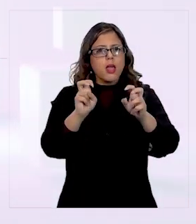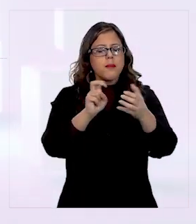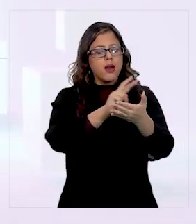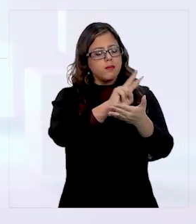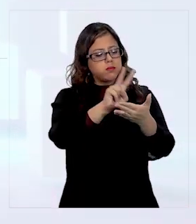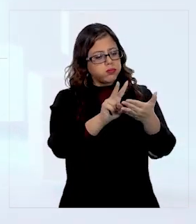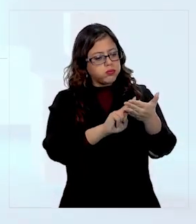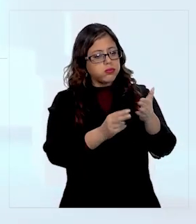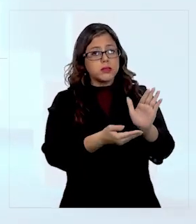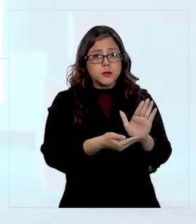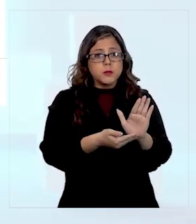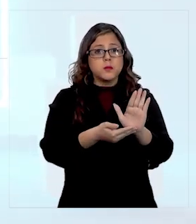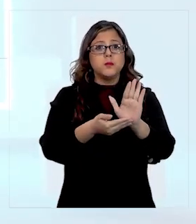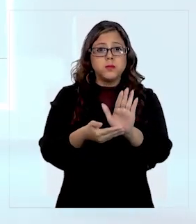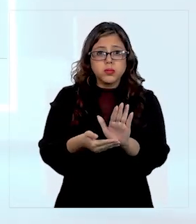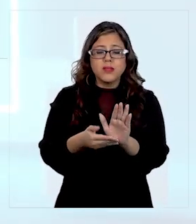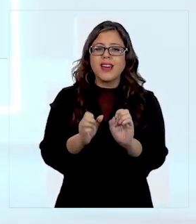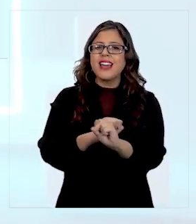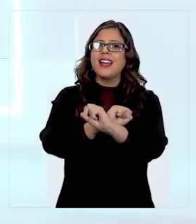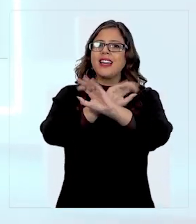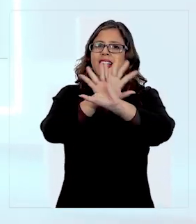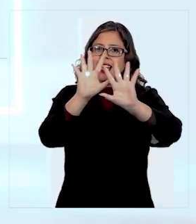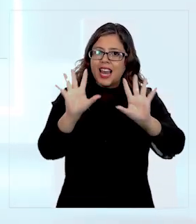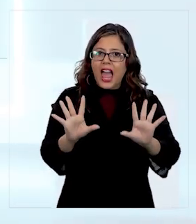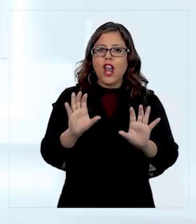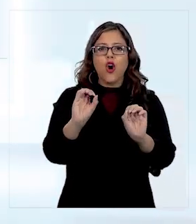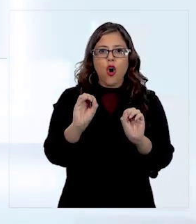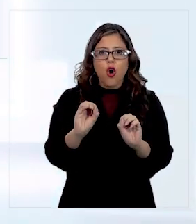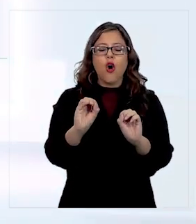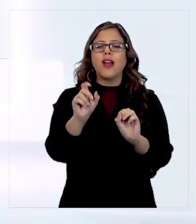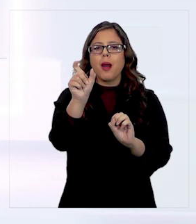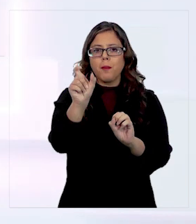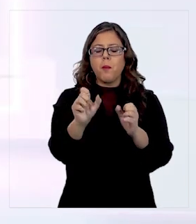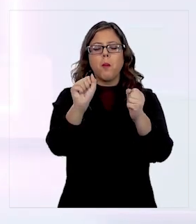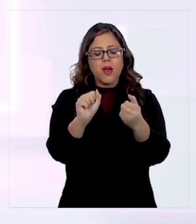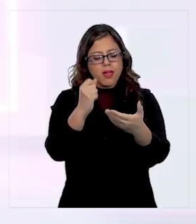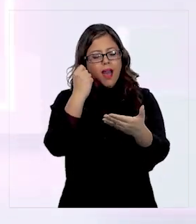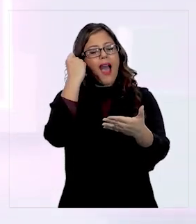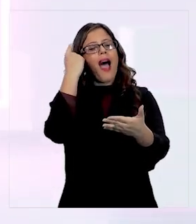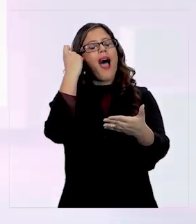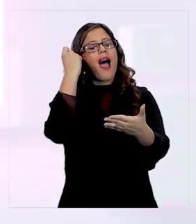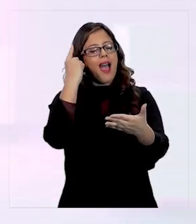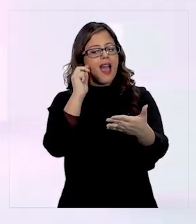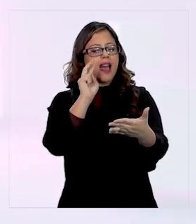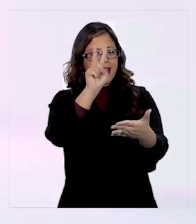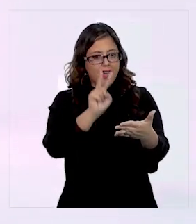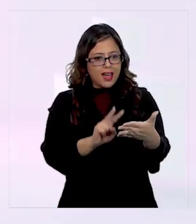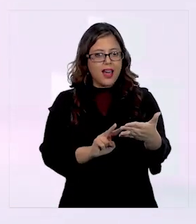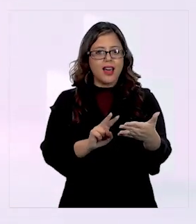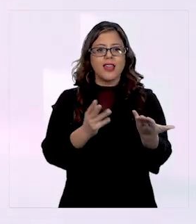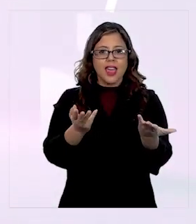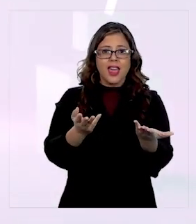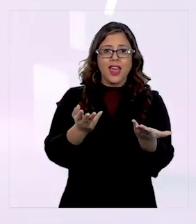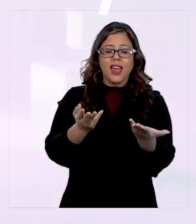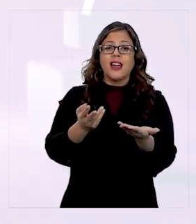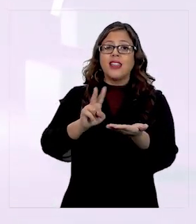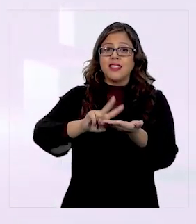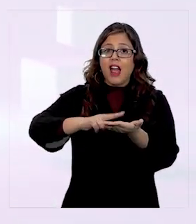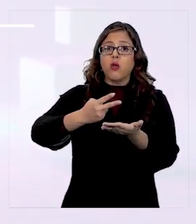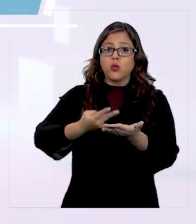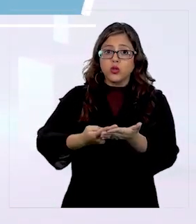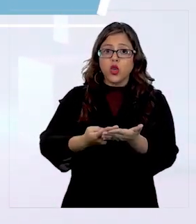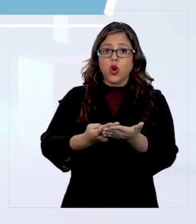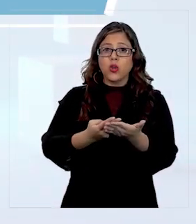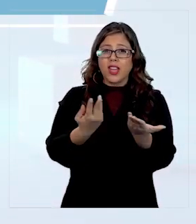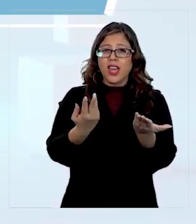texto para ilustrarlo o hacerlo más claro o inteligible. 2. Traducción en verso en la cual